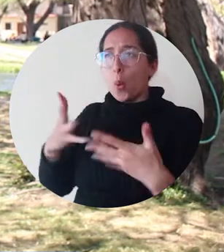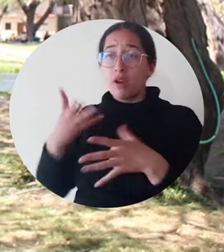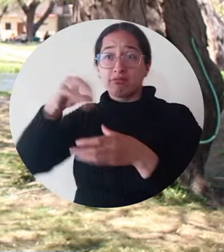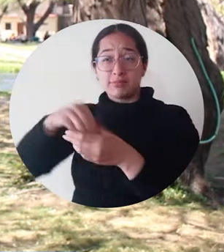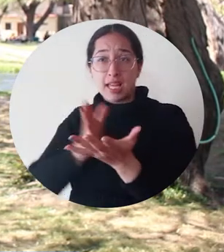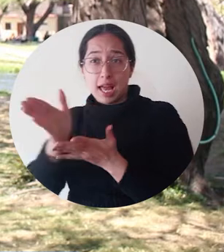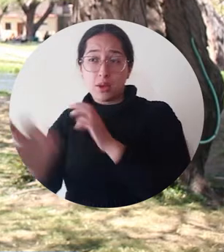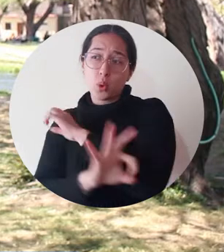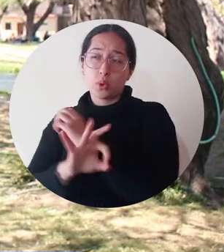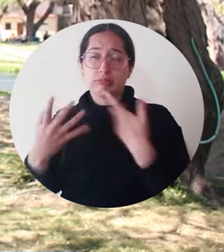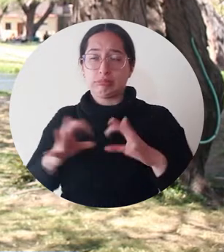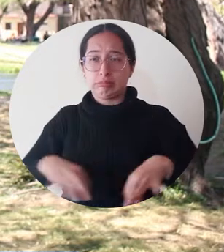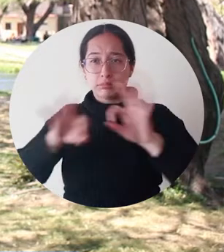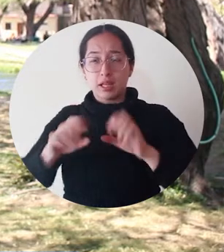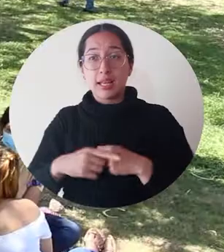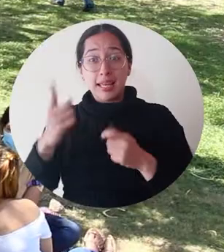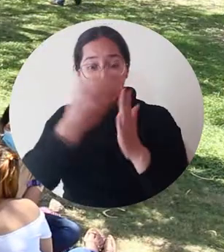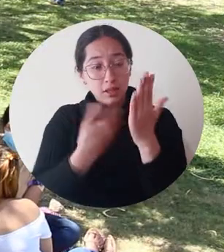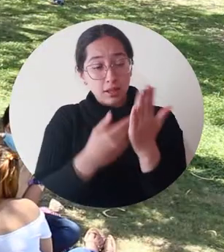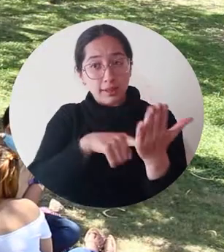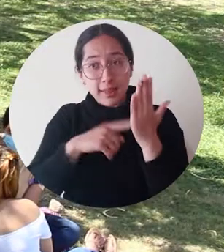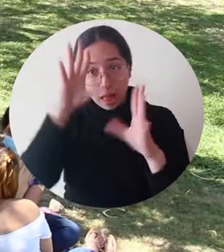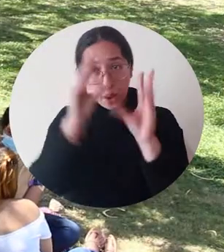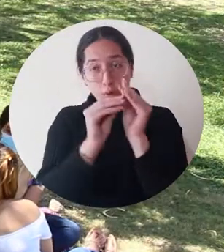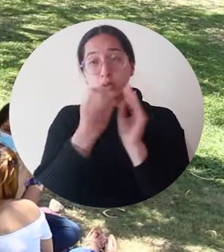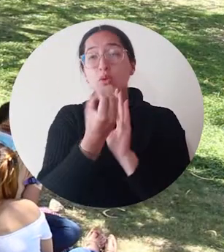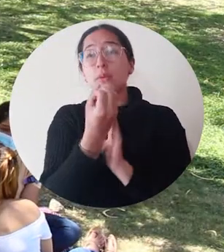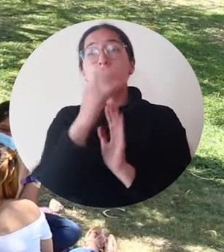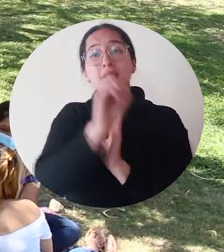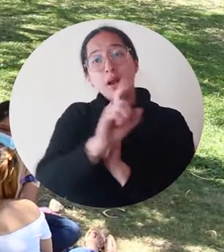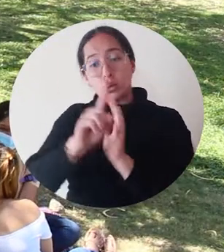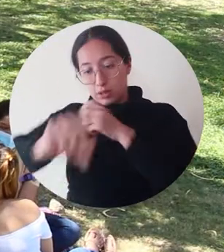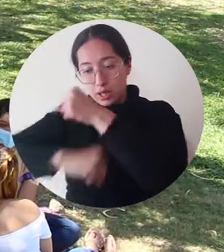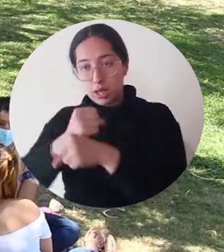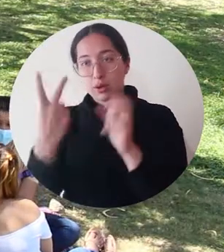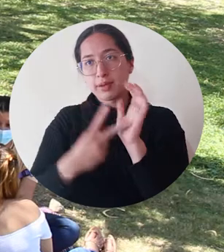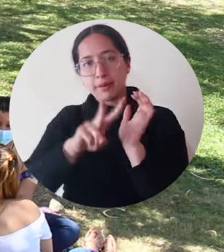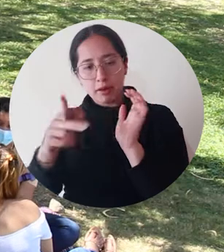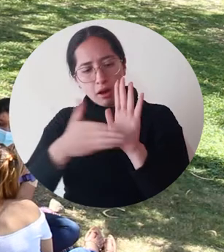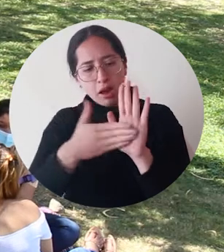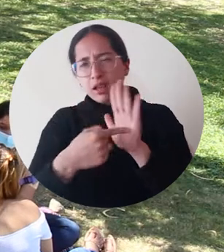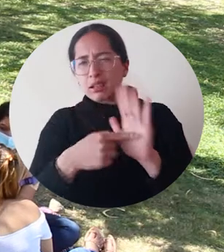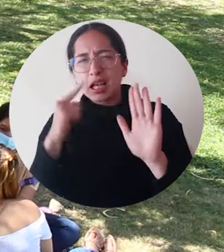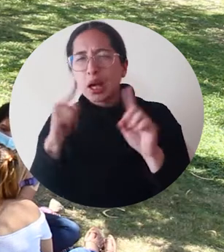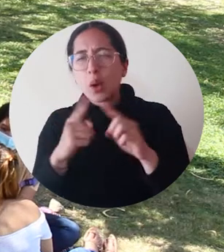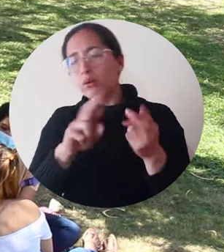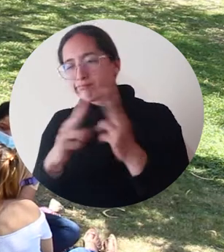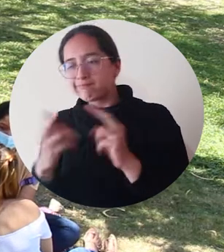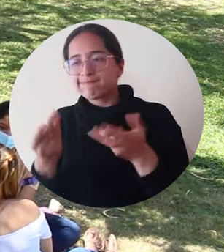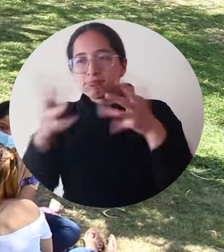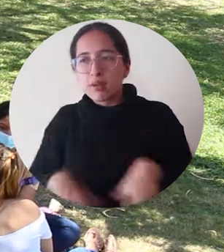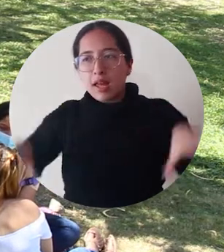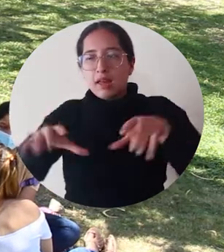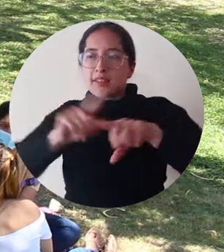que son fundamentales en la carrera de la psicología. Nuestro centro de escucha está enmarcado en el Acuerdo Académico 01 de 2022 como